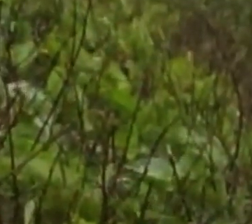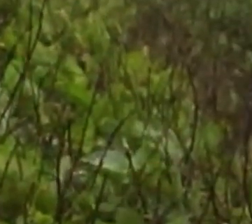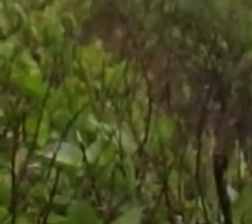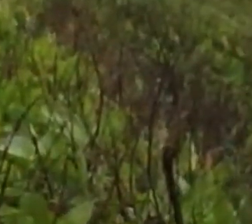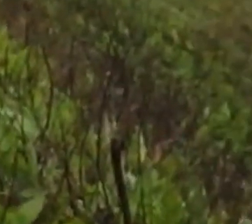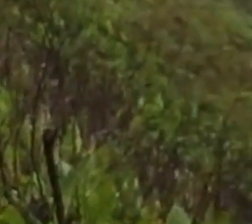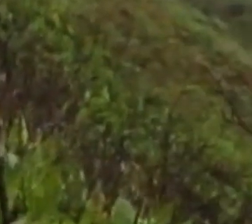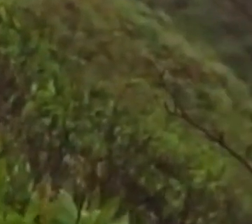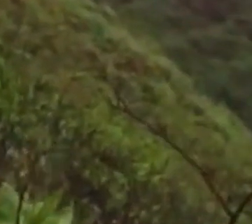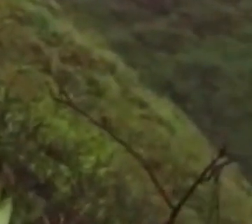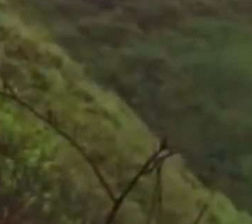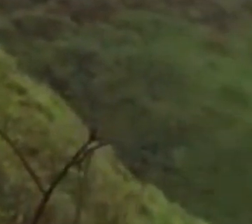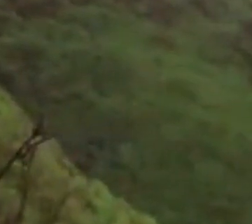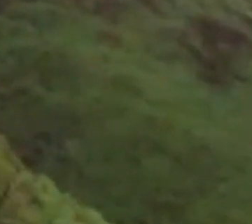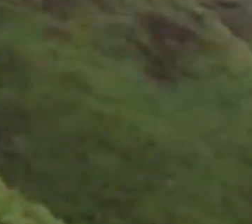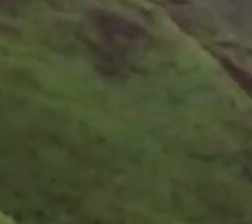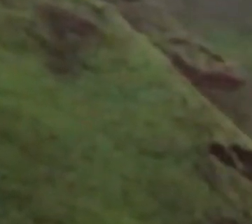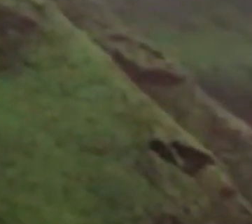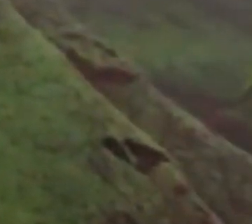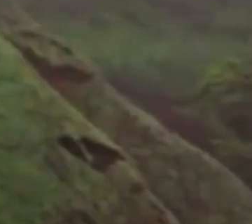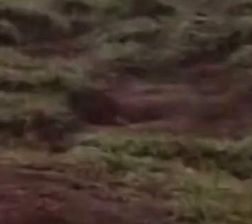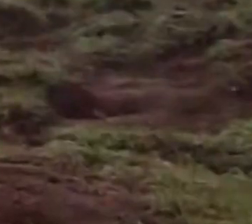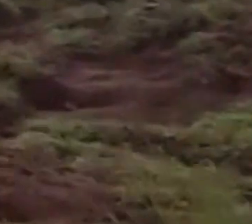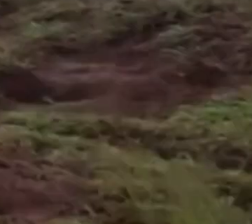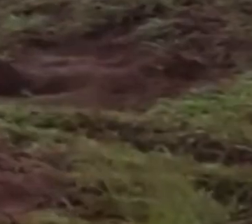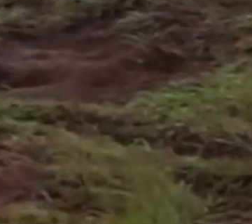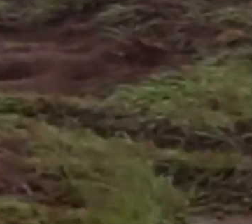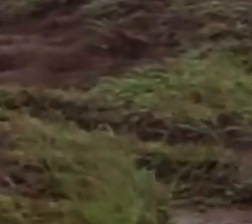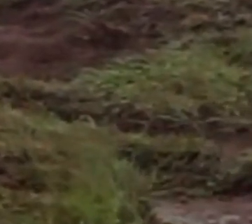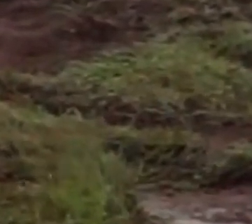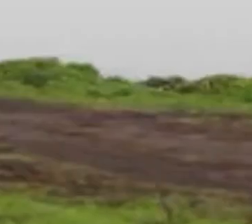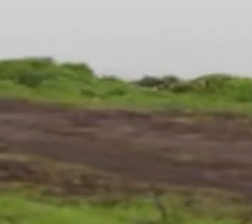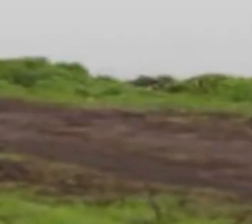zonas más vulnerables